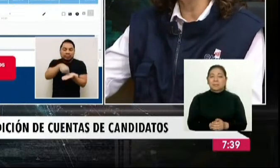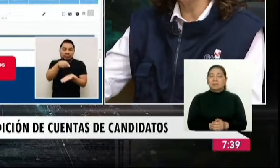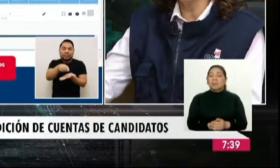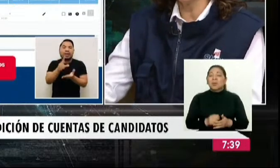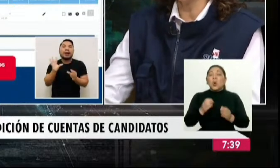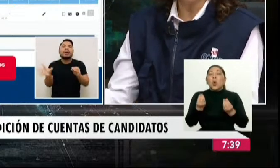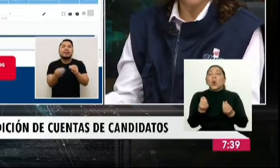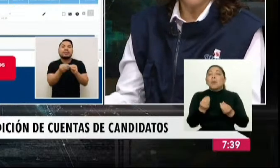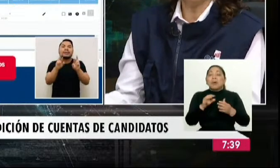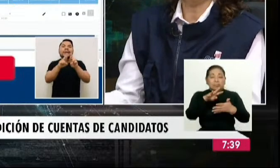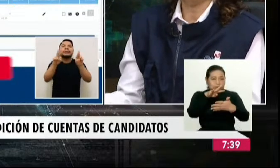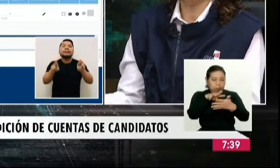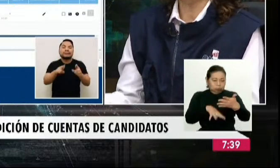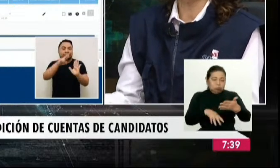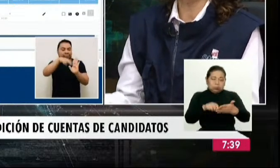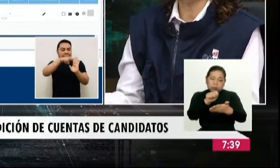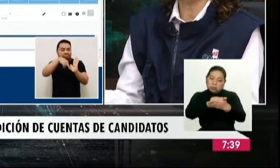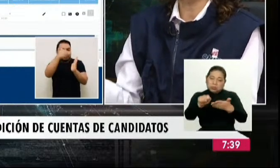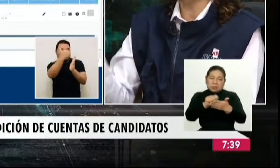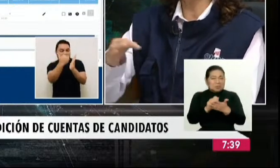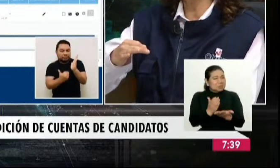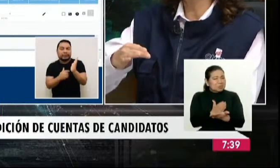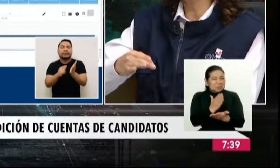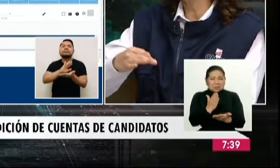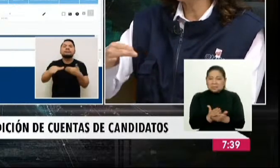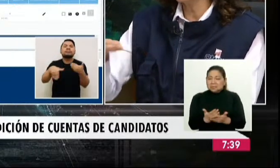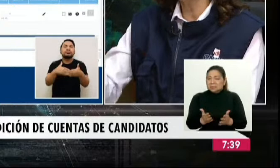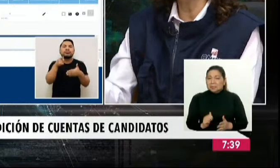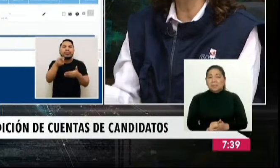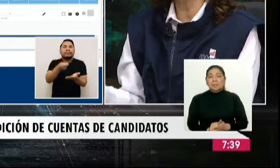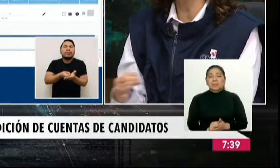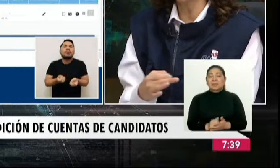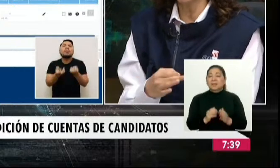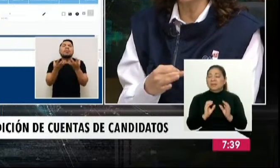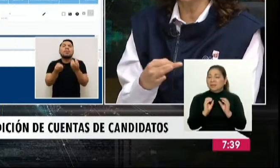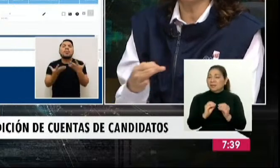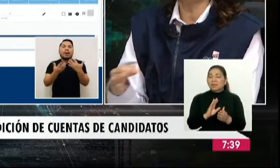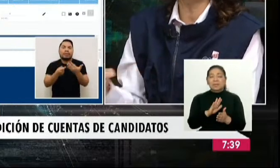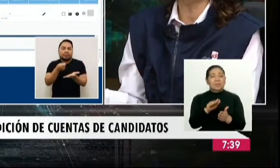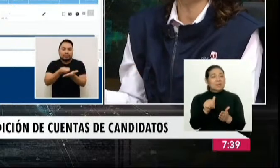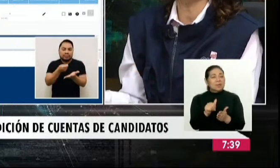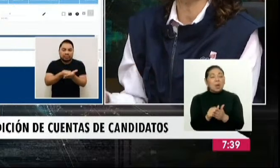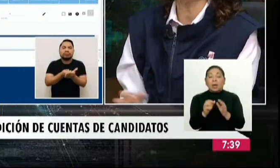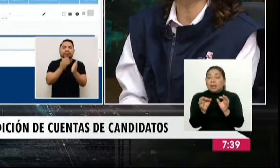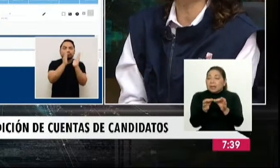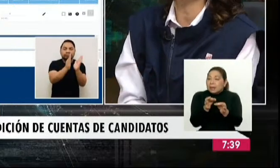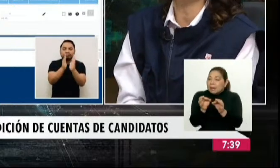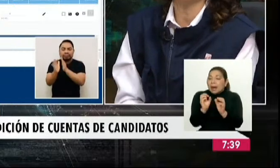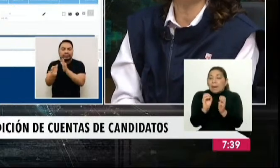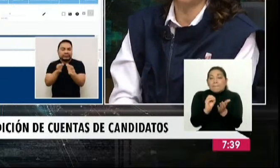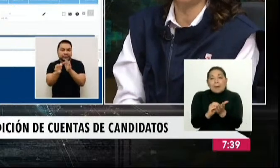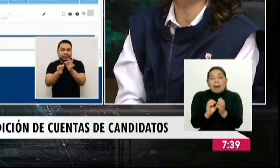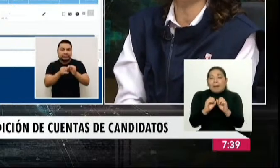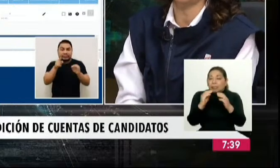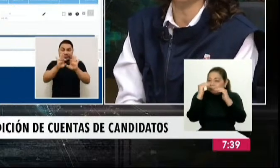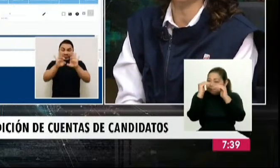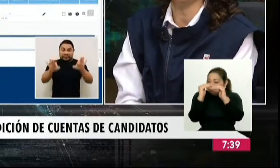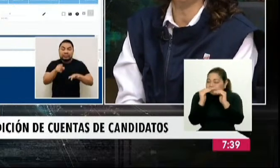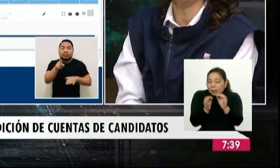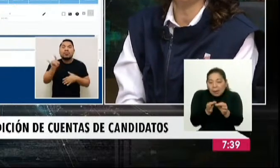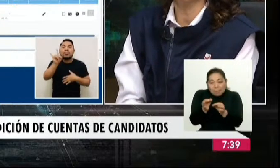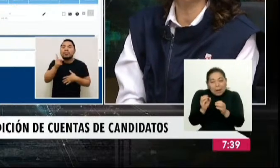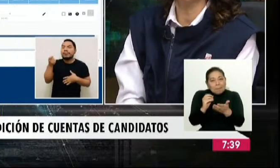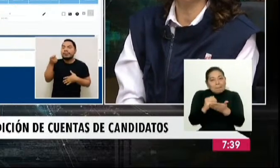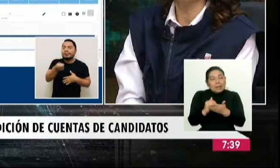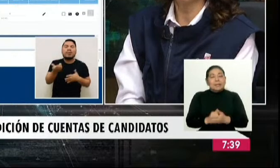formatos, en presencial sí, no hay ningún problema, pero hemos dado todas las pautas necesarias para que no tengan las dificultades.